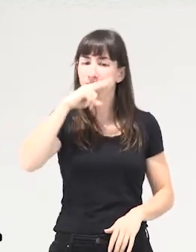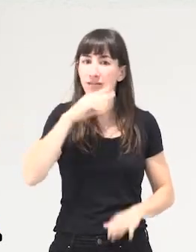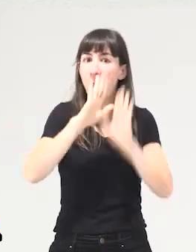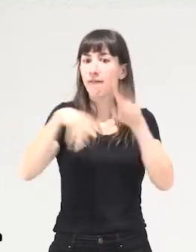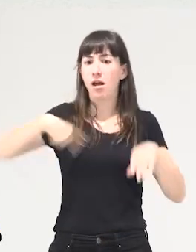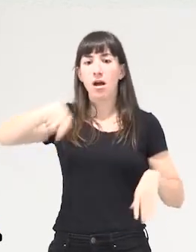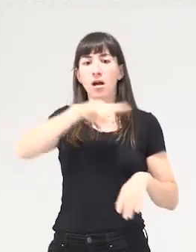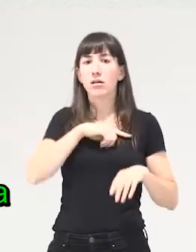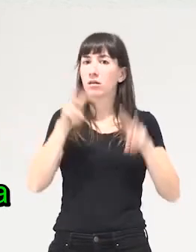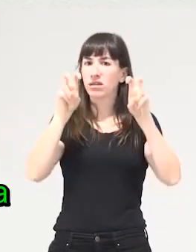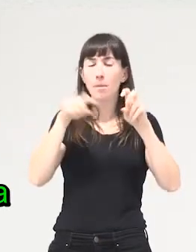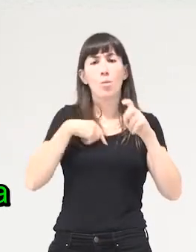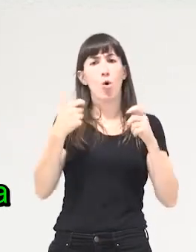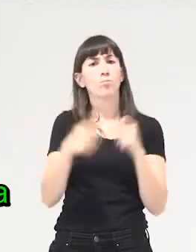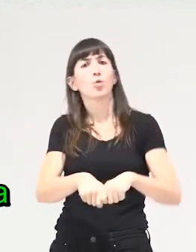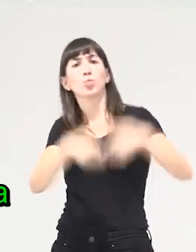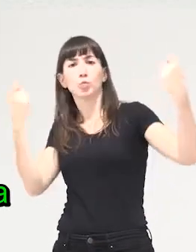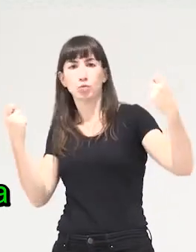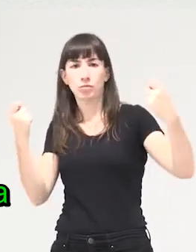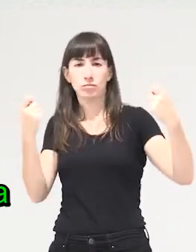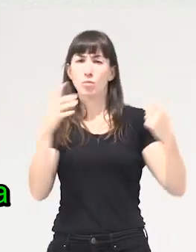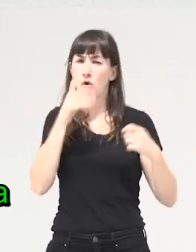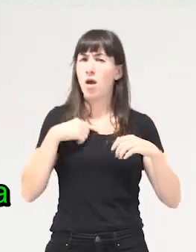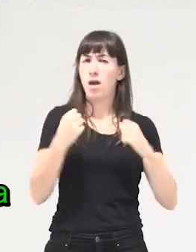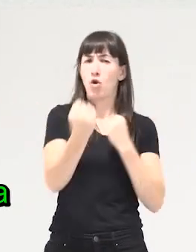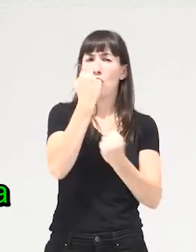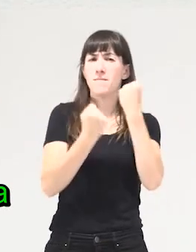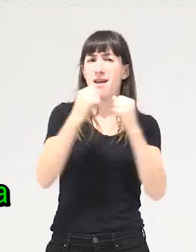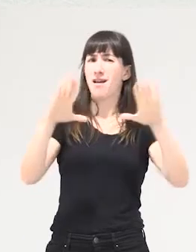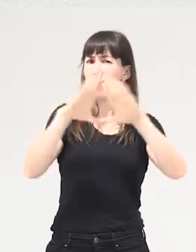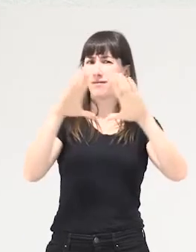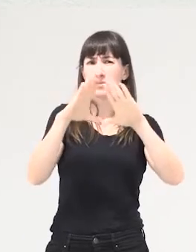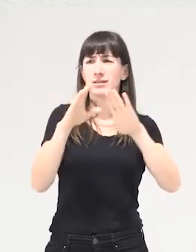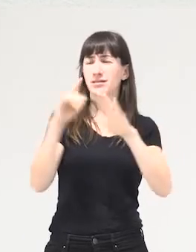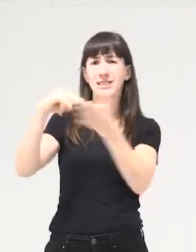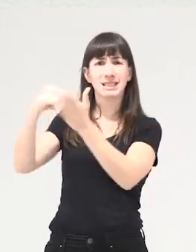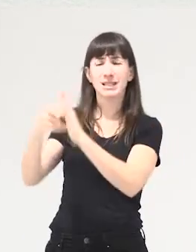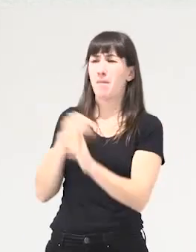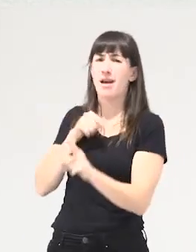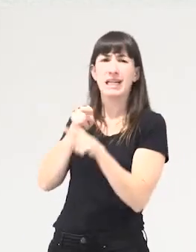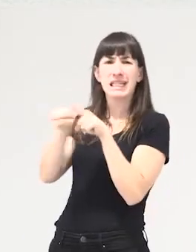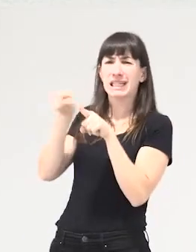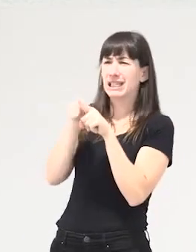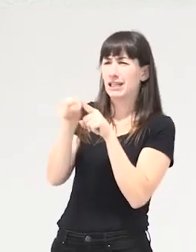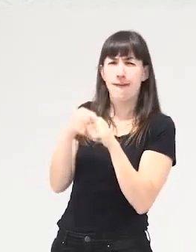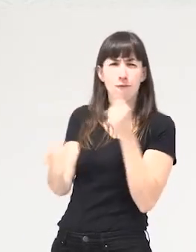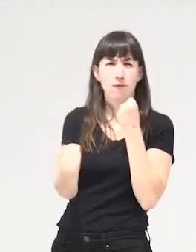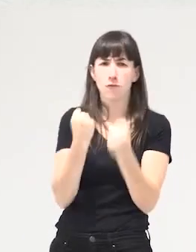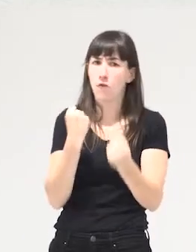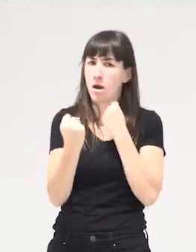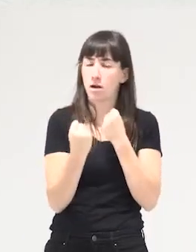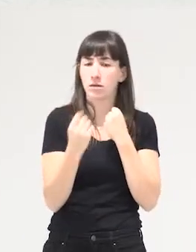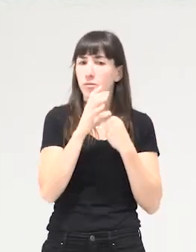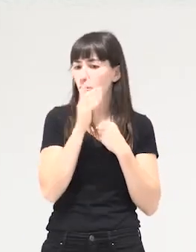posición muy rupturista. Entonces, es economía feminista muy crítica con el sistema. Es una economía feminista que se construye en una ruptura